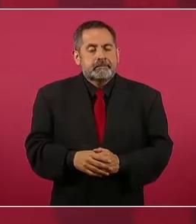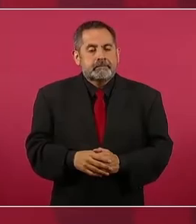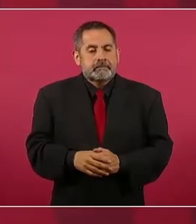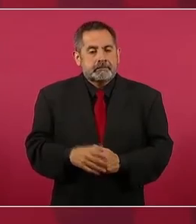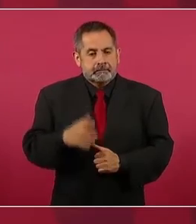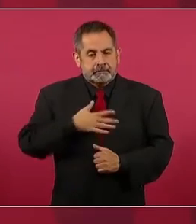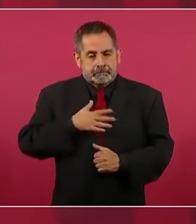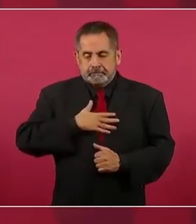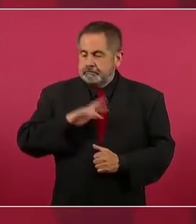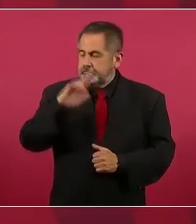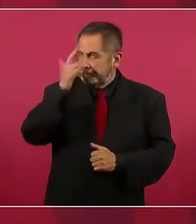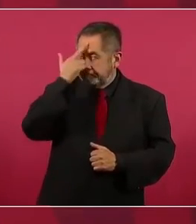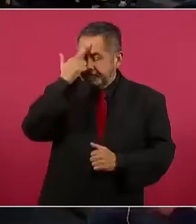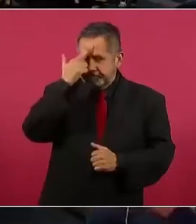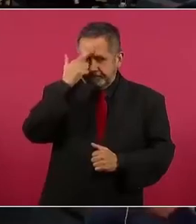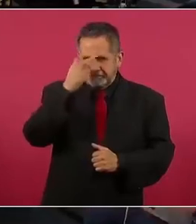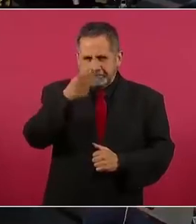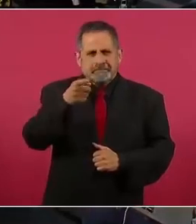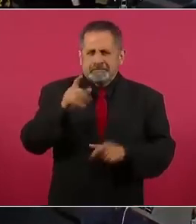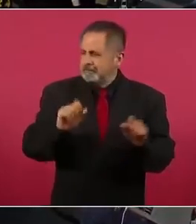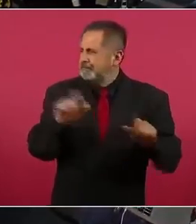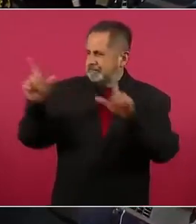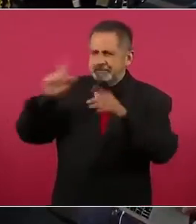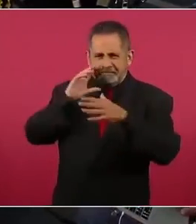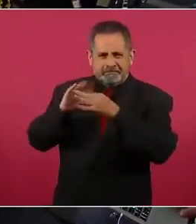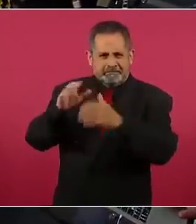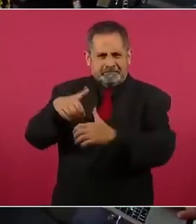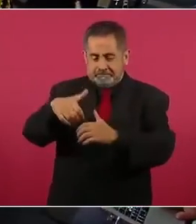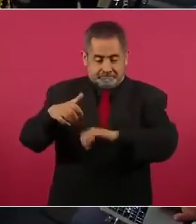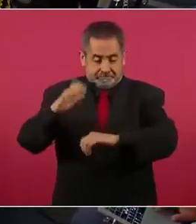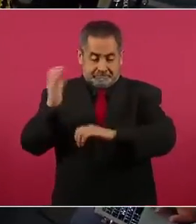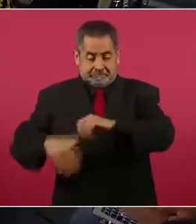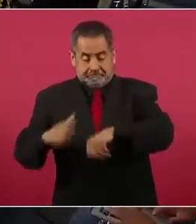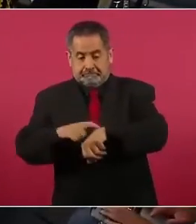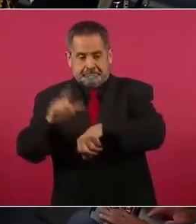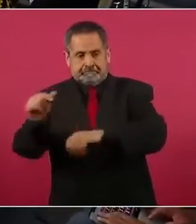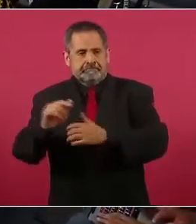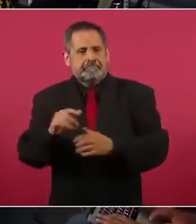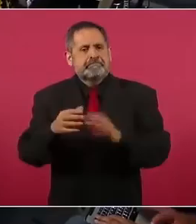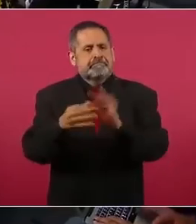yo recordaba, eso sí ponlo para terminar, ya lo somos.